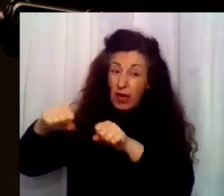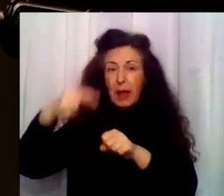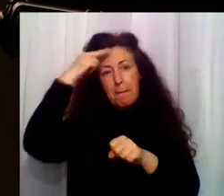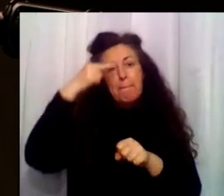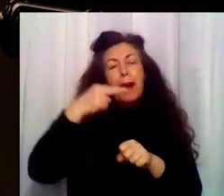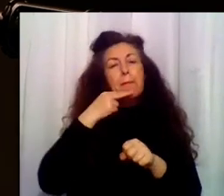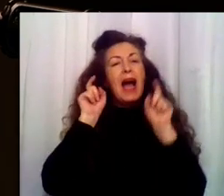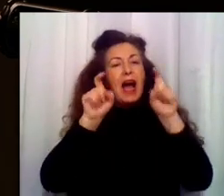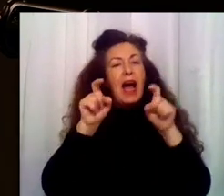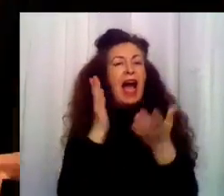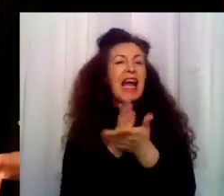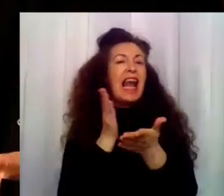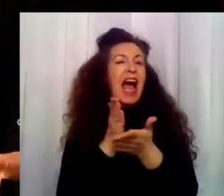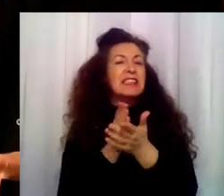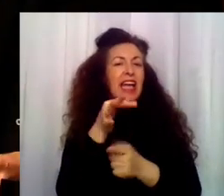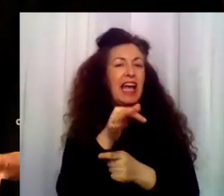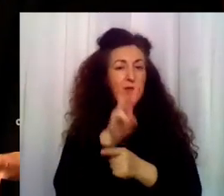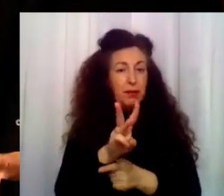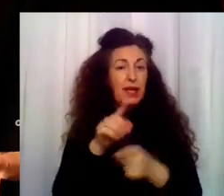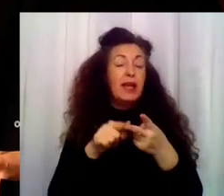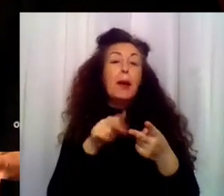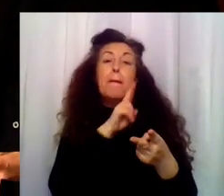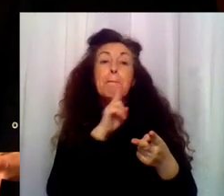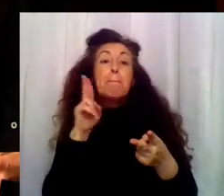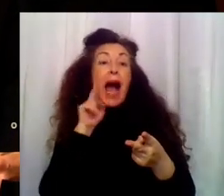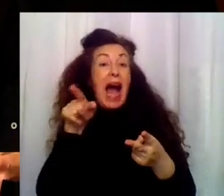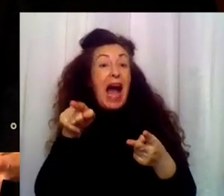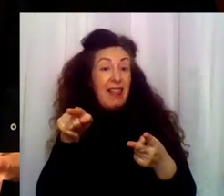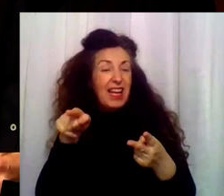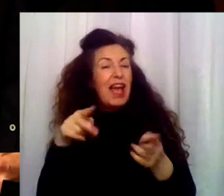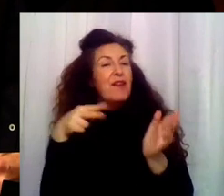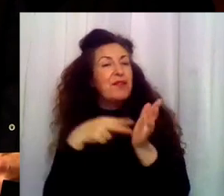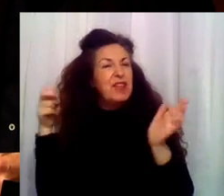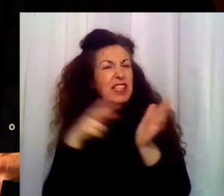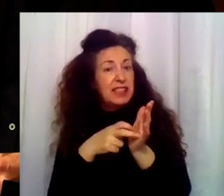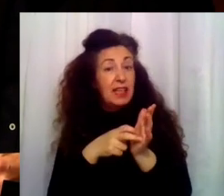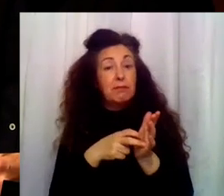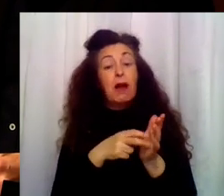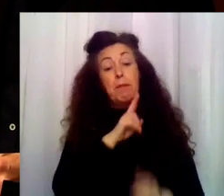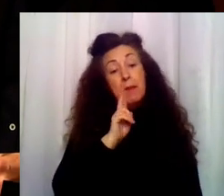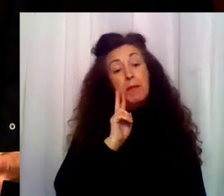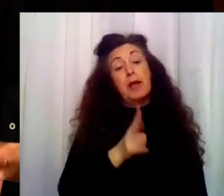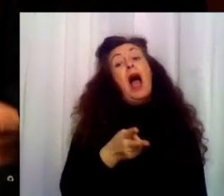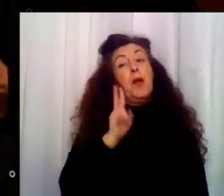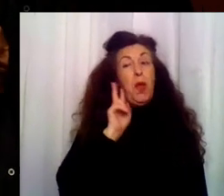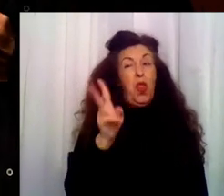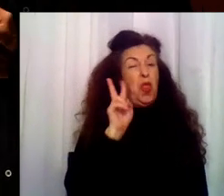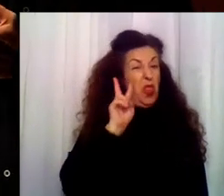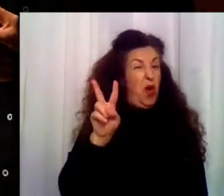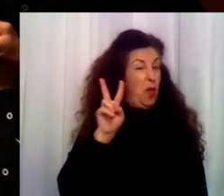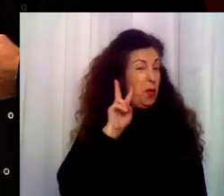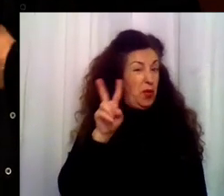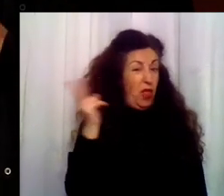es fisio. O sea que no les ves el pelo. Sí, sí, ellos se las apañan para que cenemos juntos. Yo recojo al niño y preparo la cena. Pero a ver,